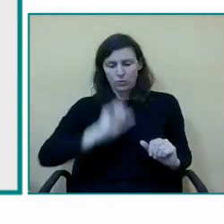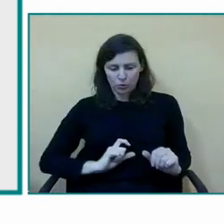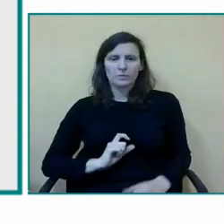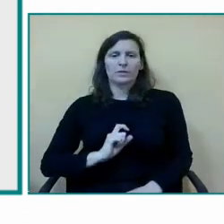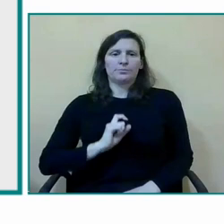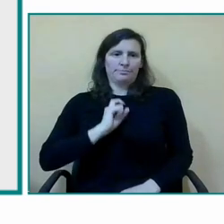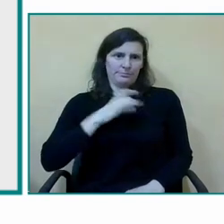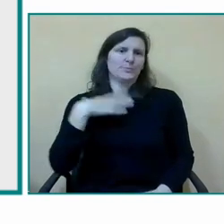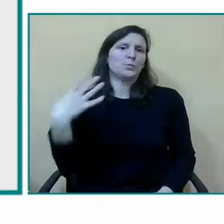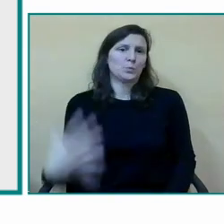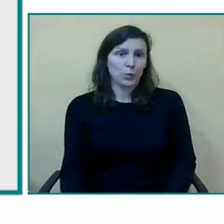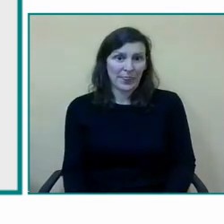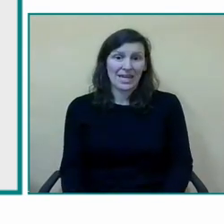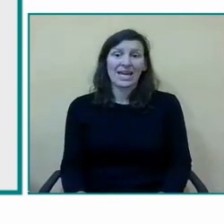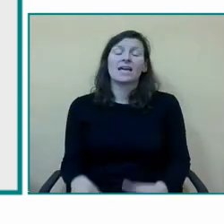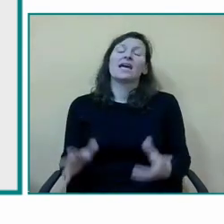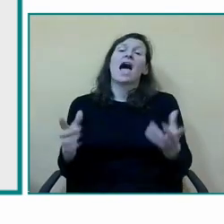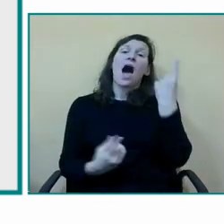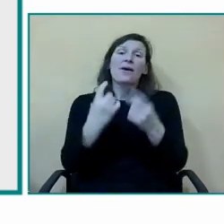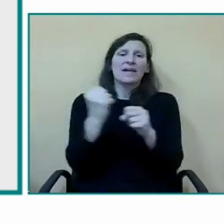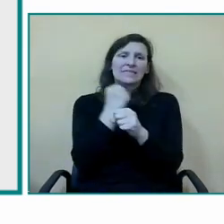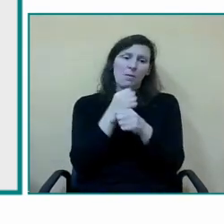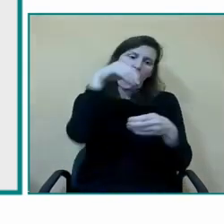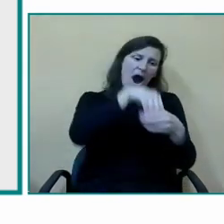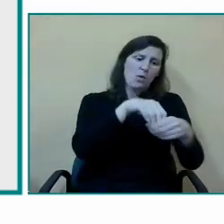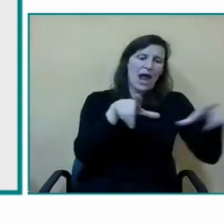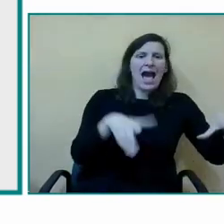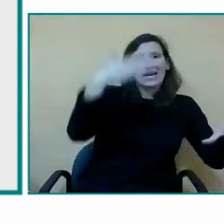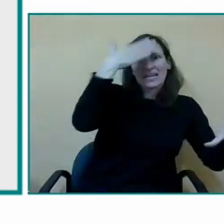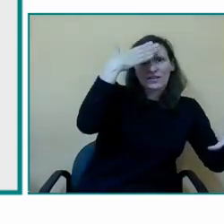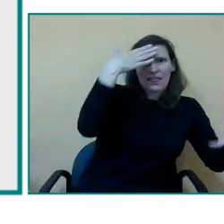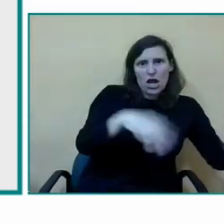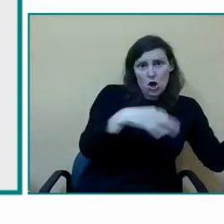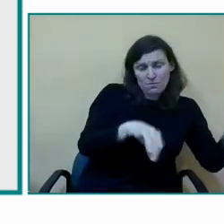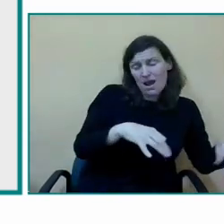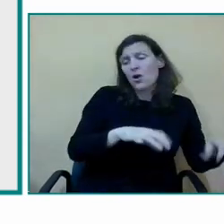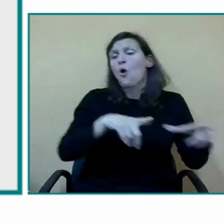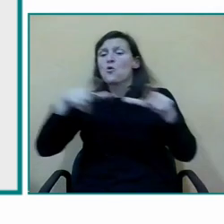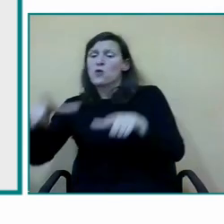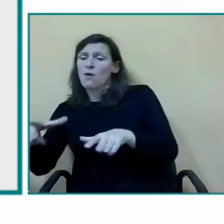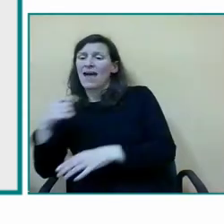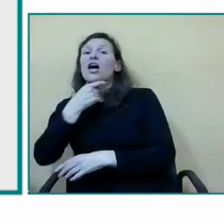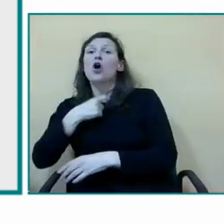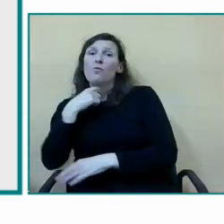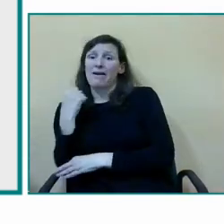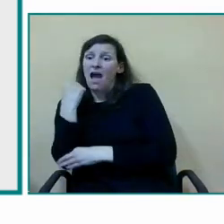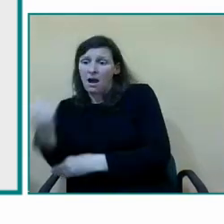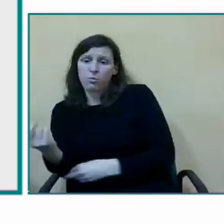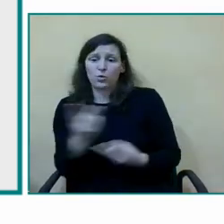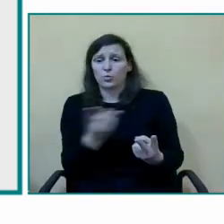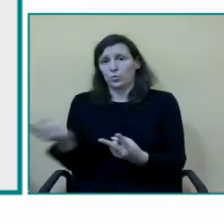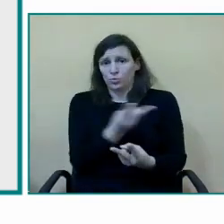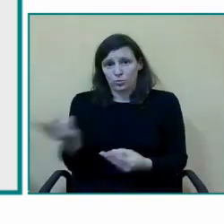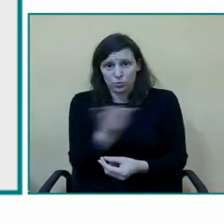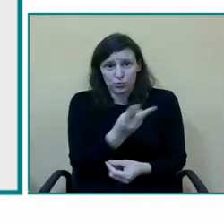de referencia como en el aula de logopedia ¿cómo lo vamos a poner en práctica? pues sobre todo creando un buen clima desarrollando